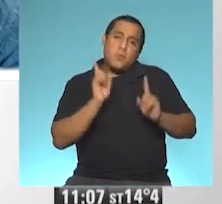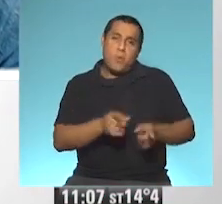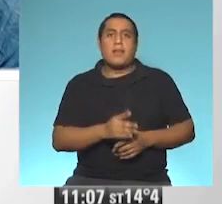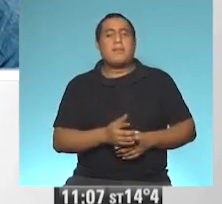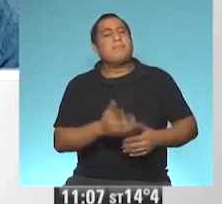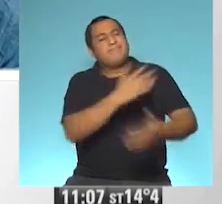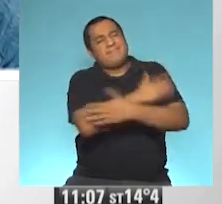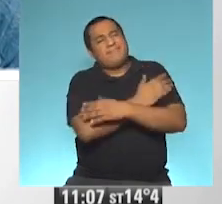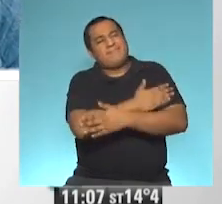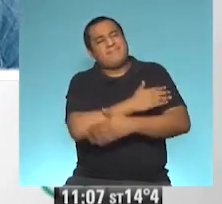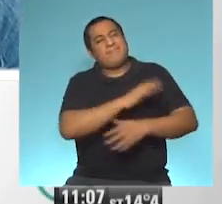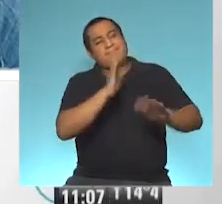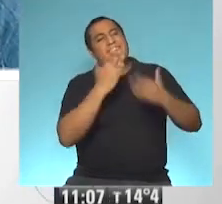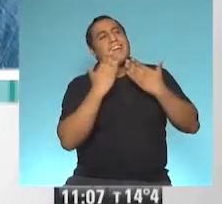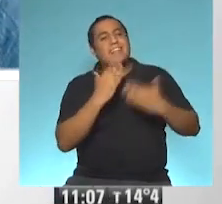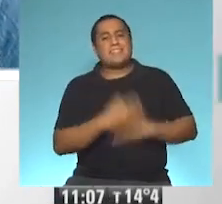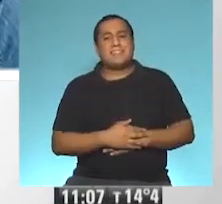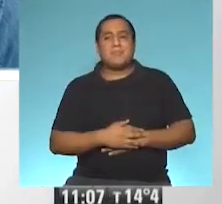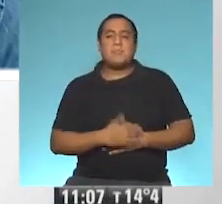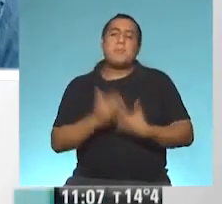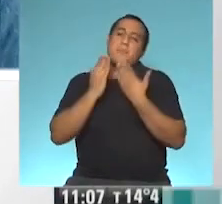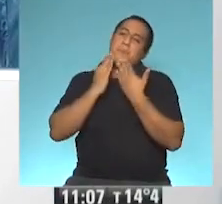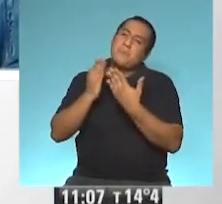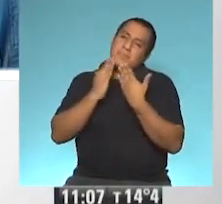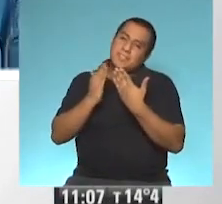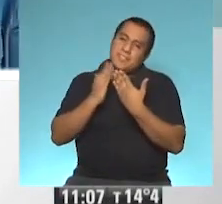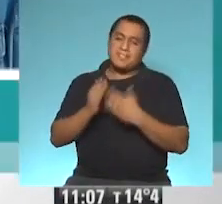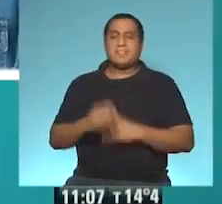enorme a la distancia. Gracias. Muchas gracias, Natalia. Gracias a ustedes.